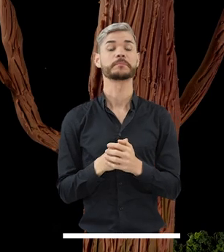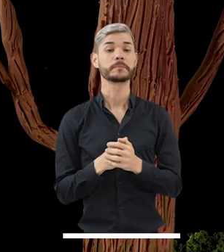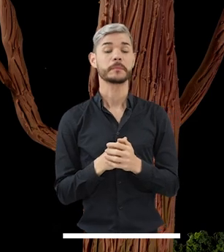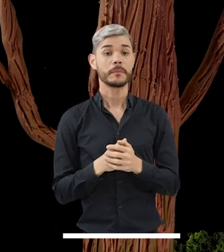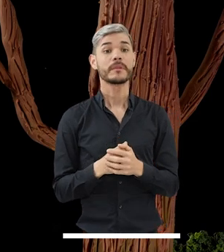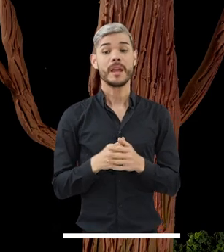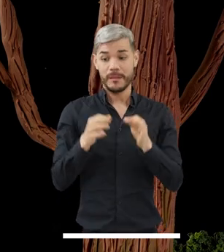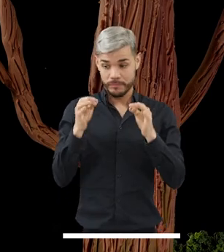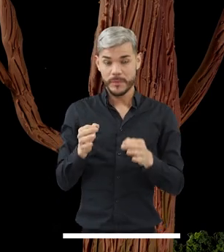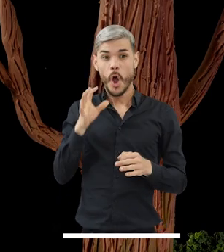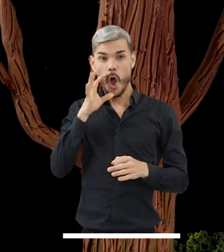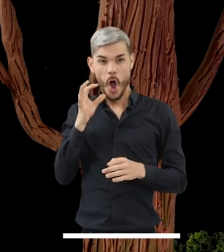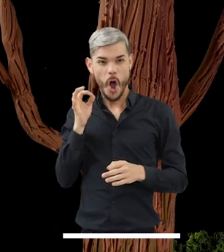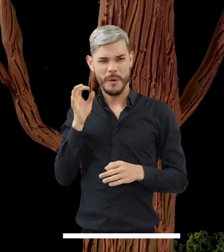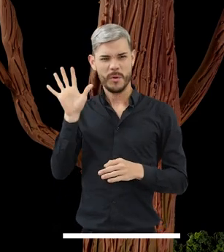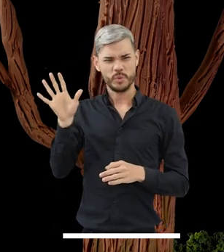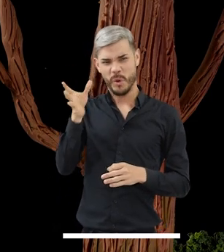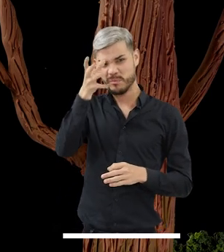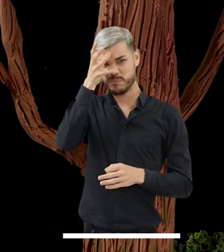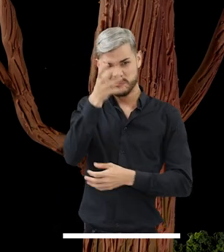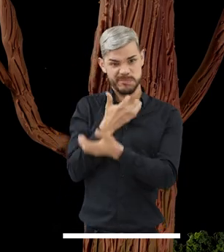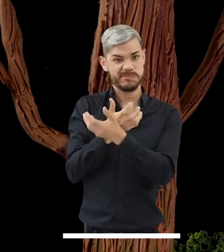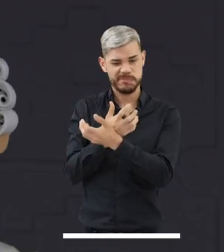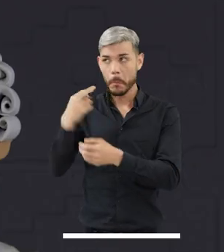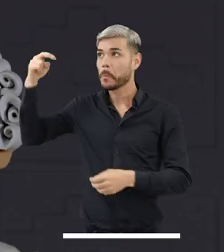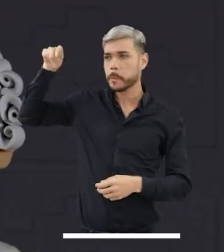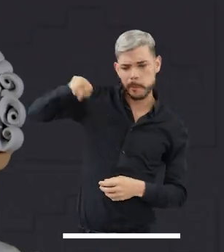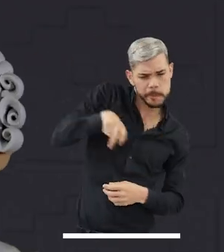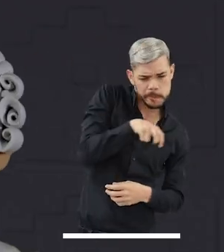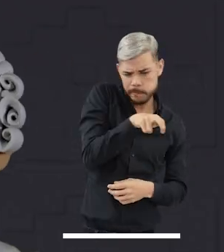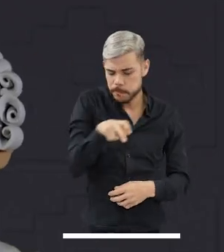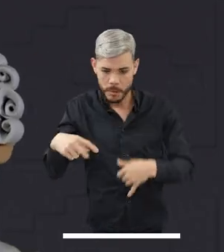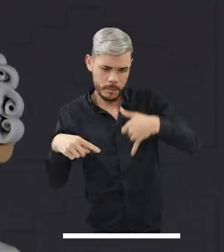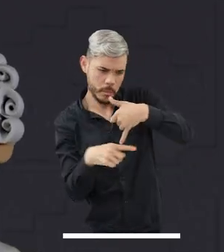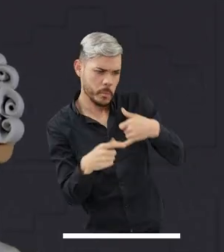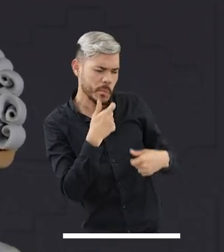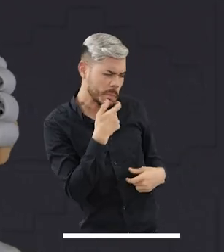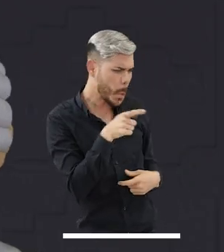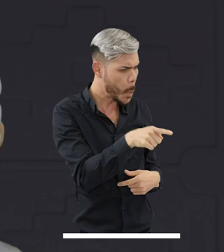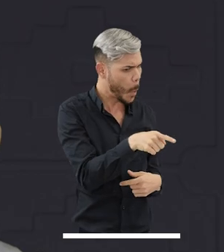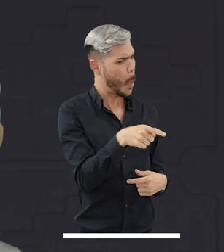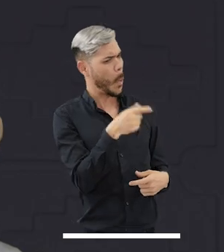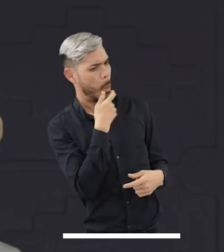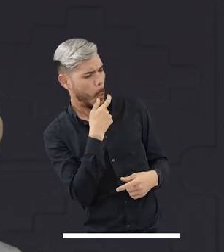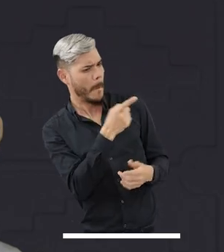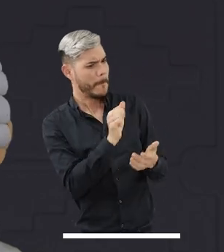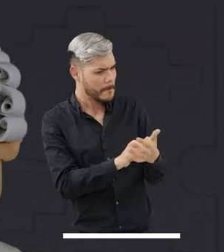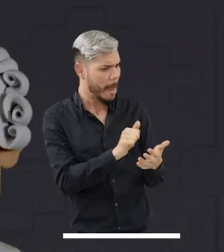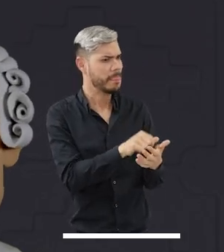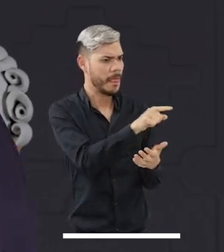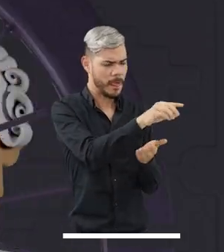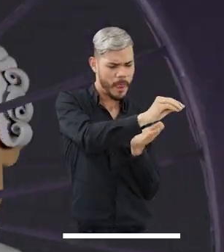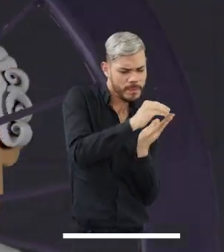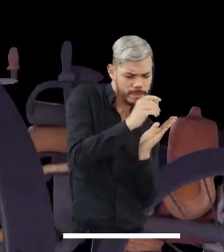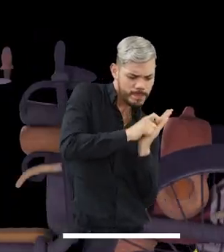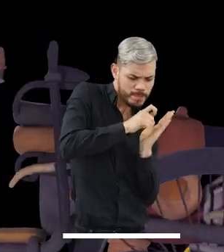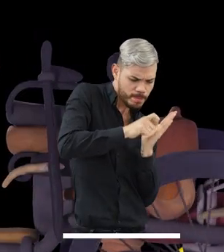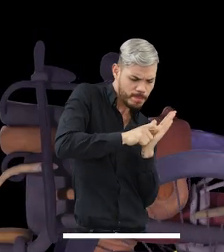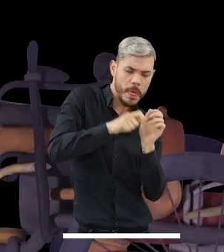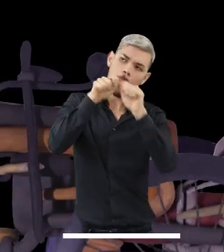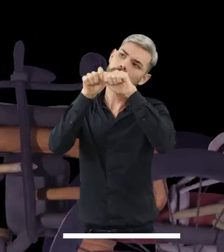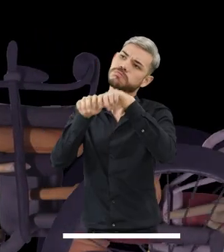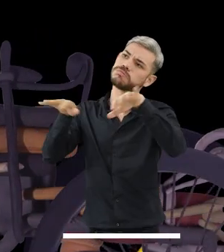Amazonas, el científico Lacondamine registró las características y usos del caucho, dando a conocer al mundo sus cualidades.